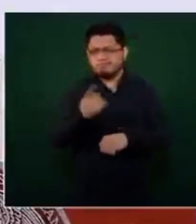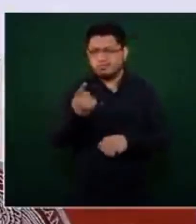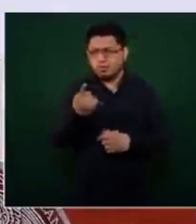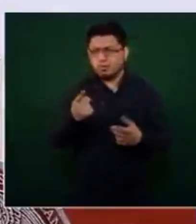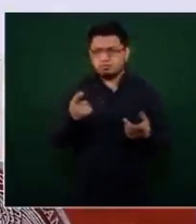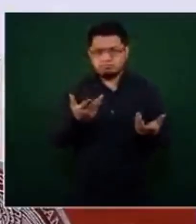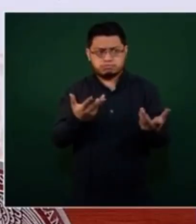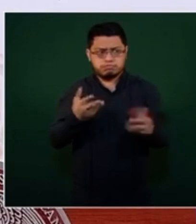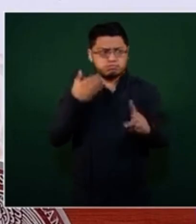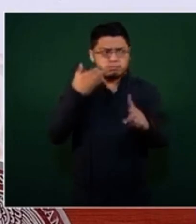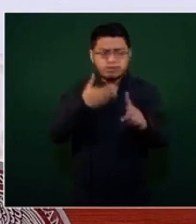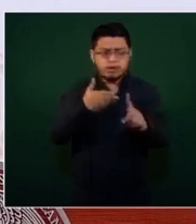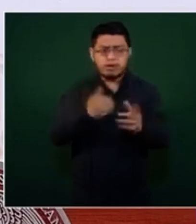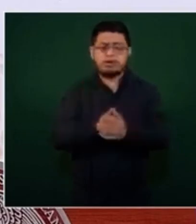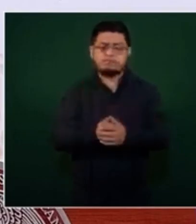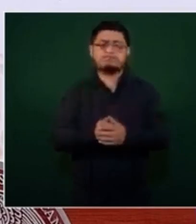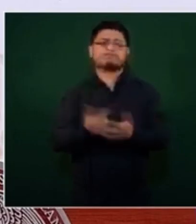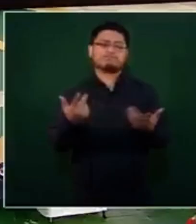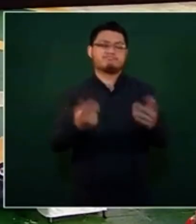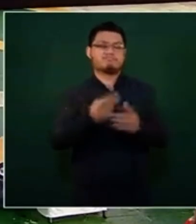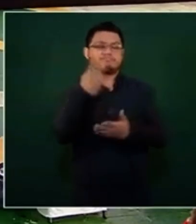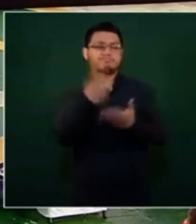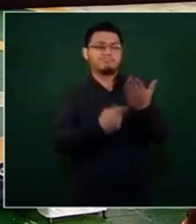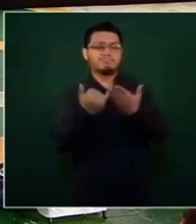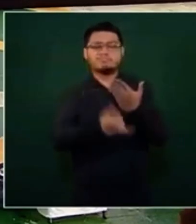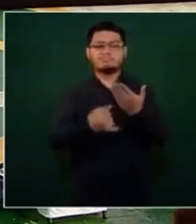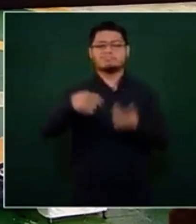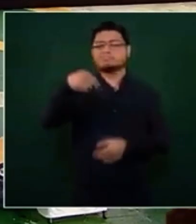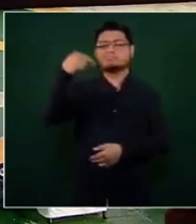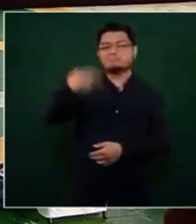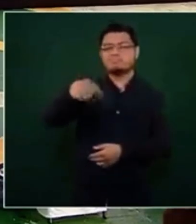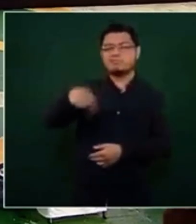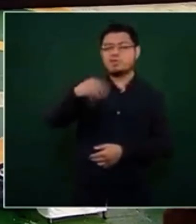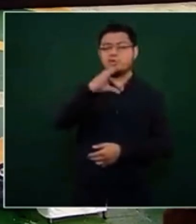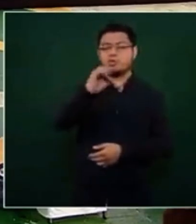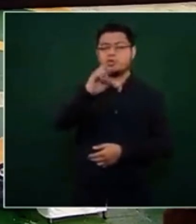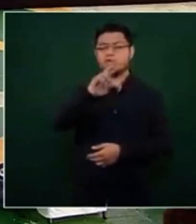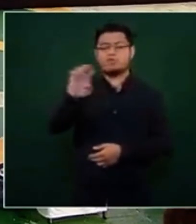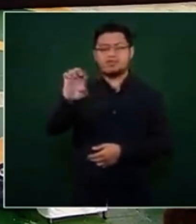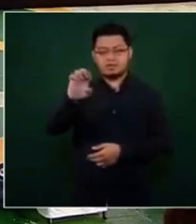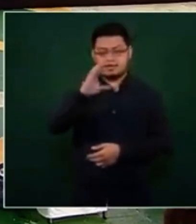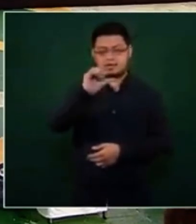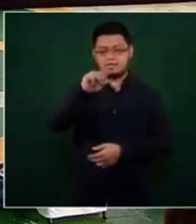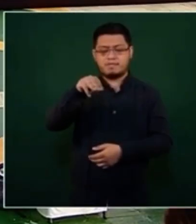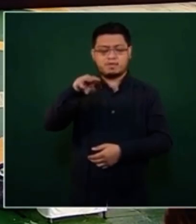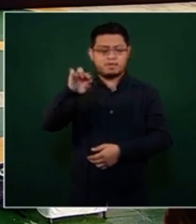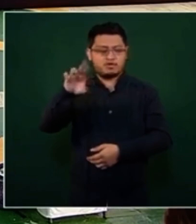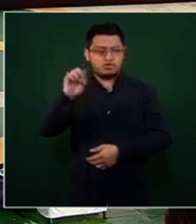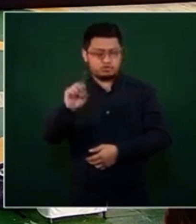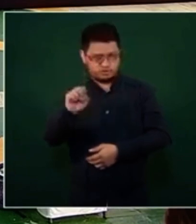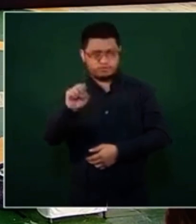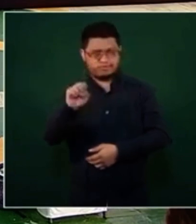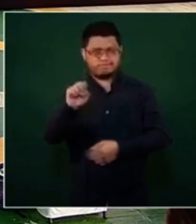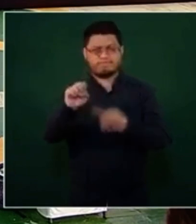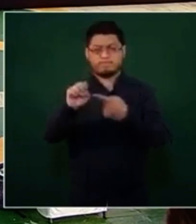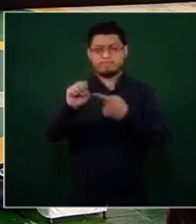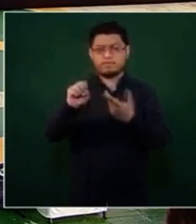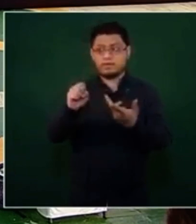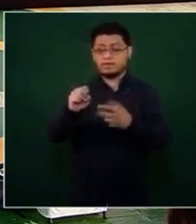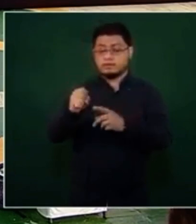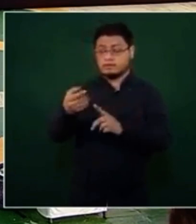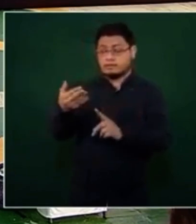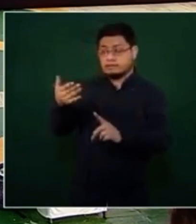se llamó el operativo Correcaminos. La más grande crisis sanitaria que el mundo haya enfrentado en los